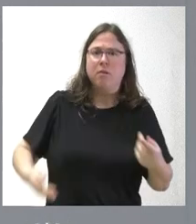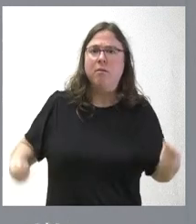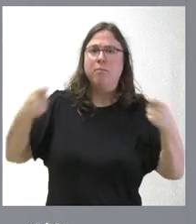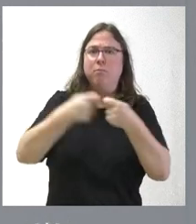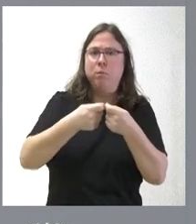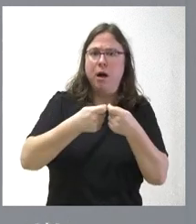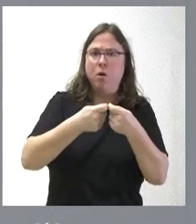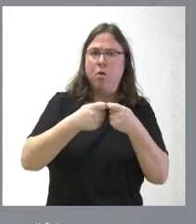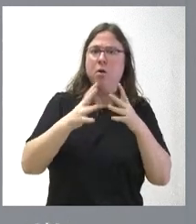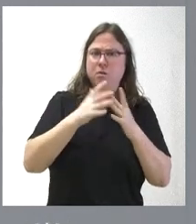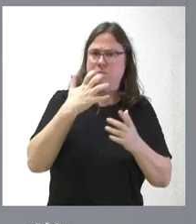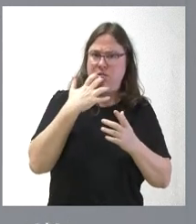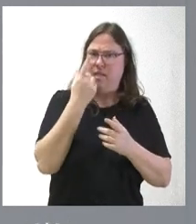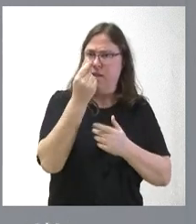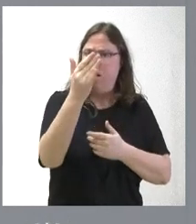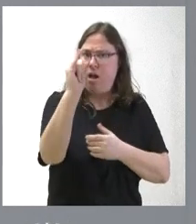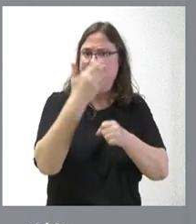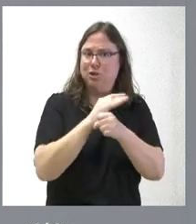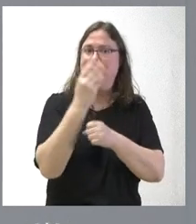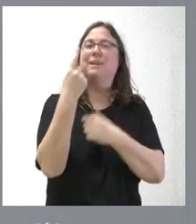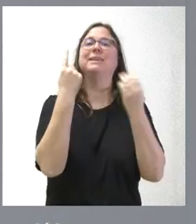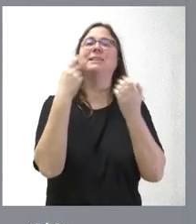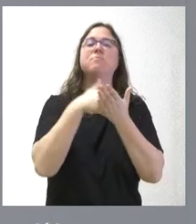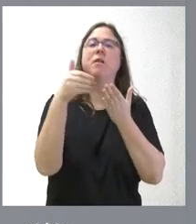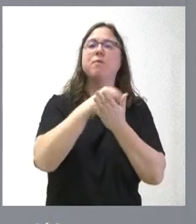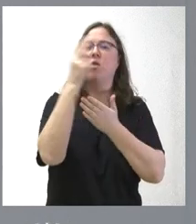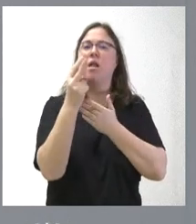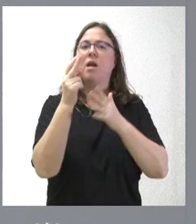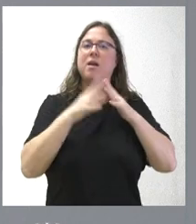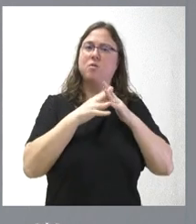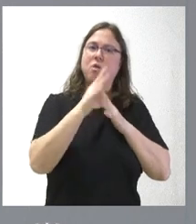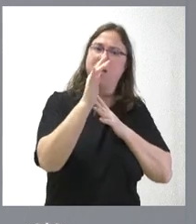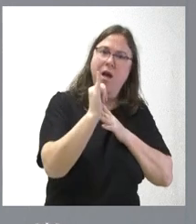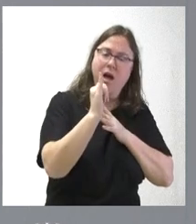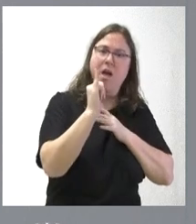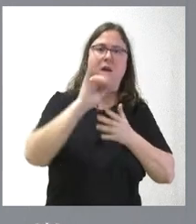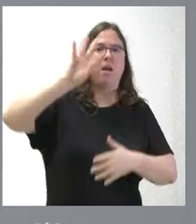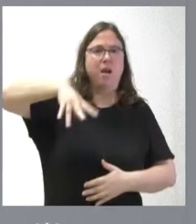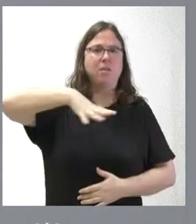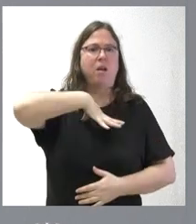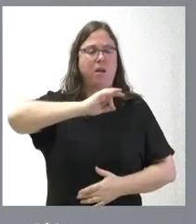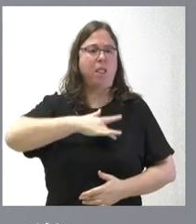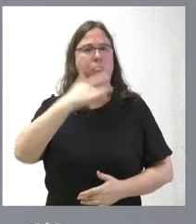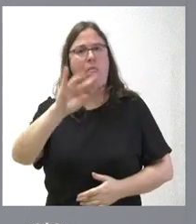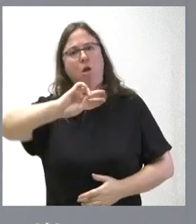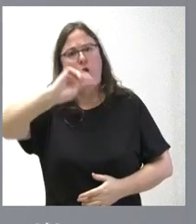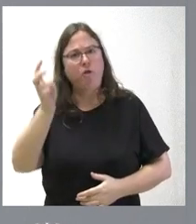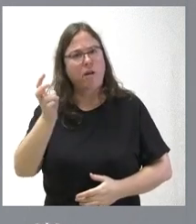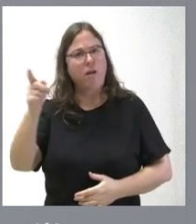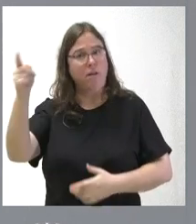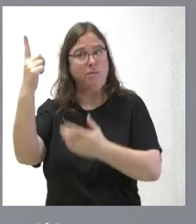infraestructura nacional cuando hay dinero para pagar 6.000 millones de euros en infraestructuras que el Estado tiene en Cataluña y que quiere ceder a otra comunidad autónoma